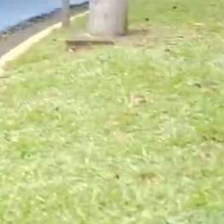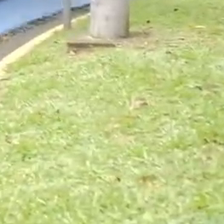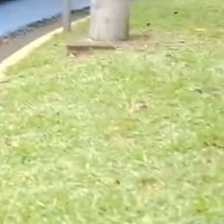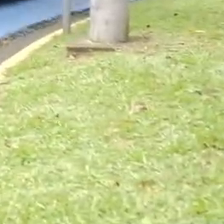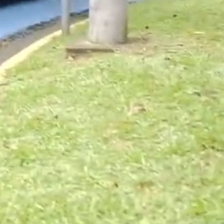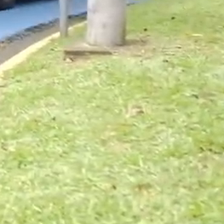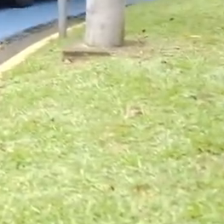¡Gracias! ¡Gracias! ¡Gracias!